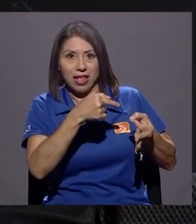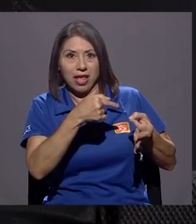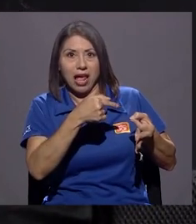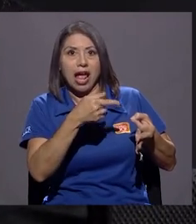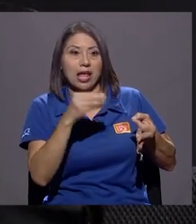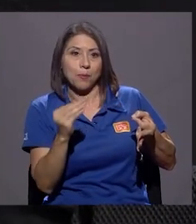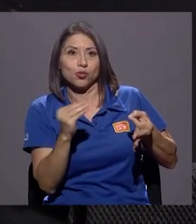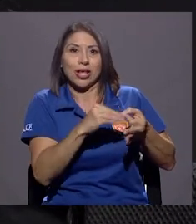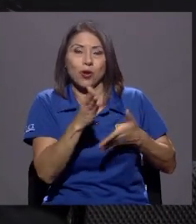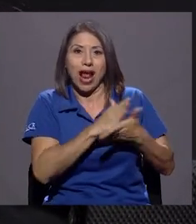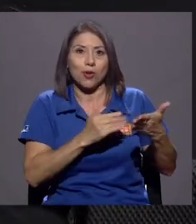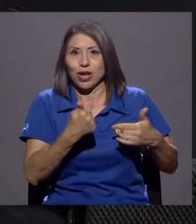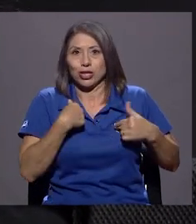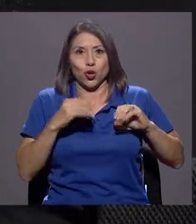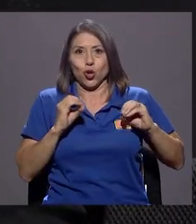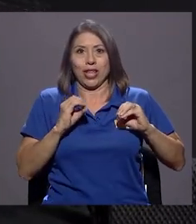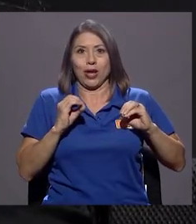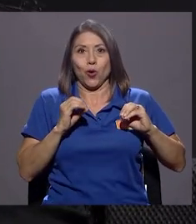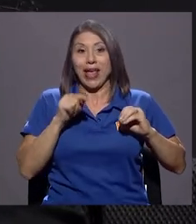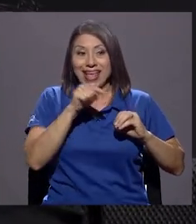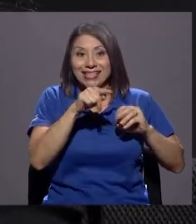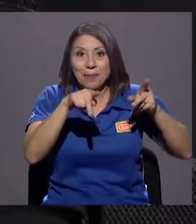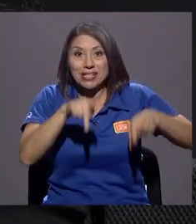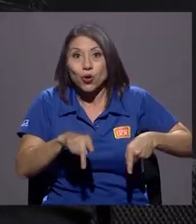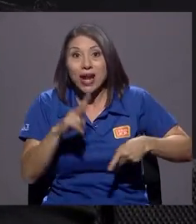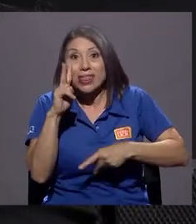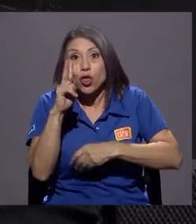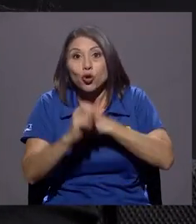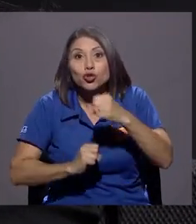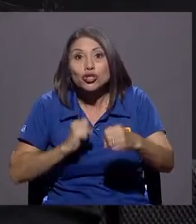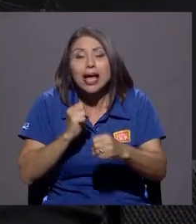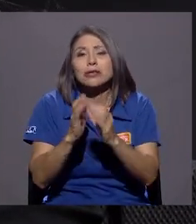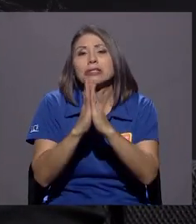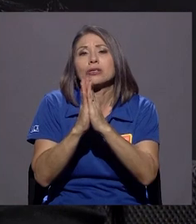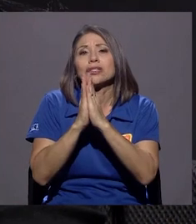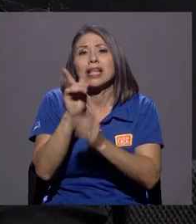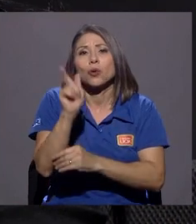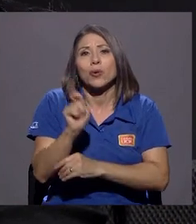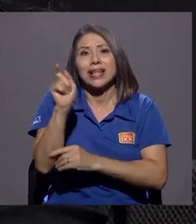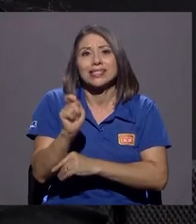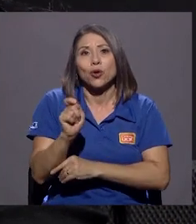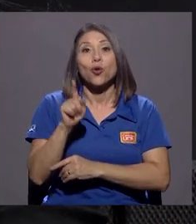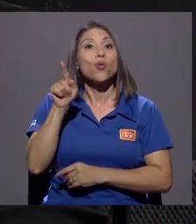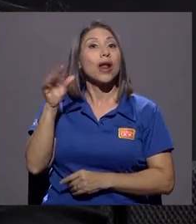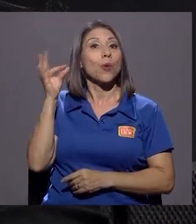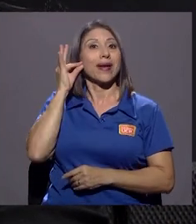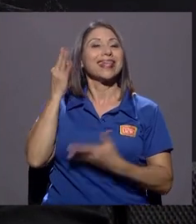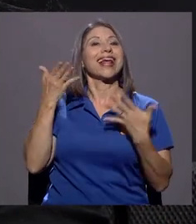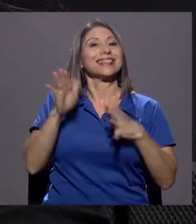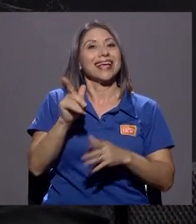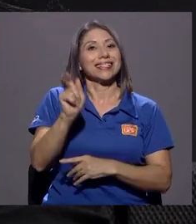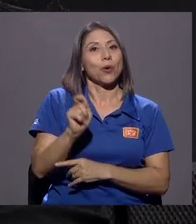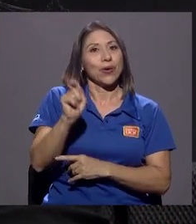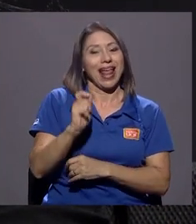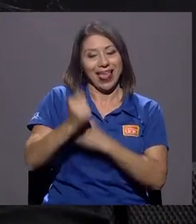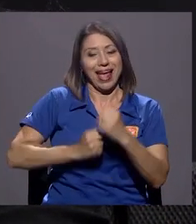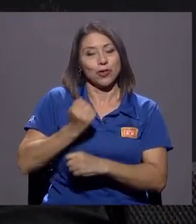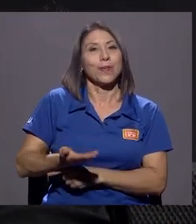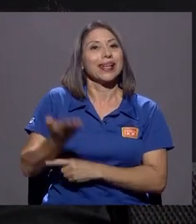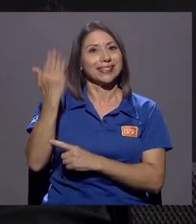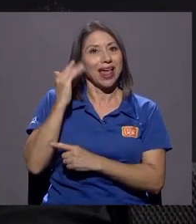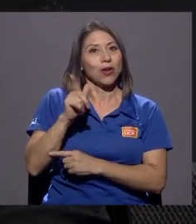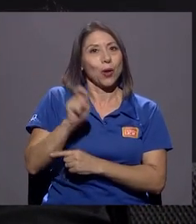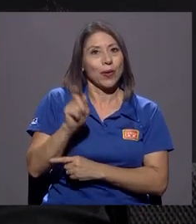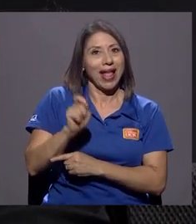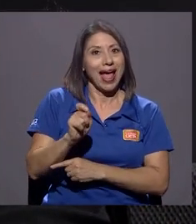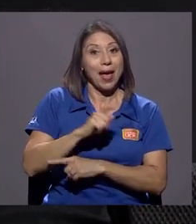estar solicitando una jubilación. Era una compañera que ya está jubilada, el año pasado la jubilaron, pero era una compañera que tenía un